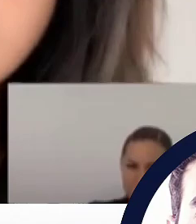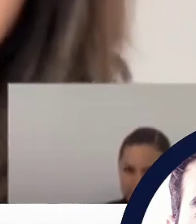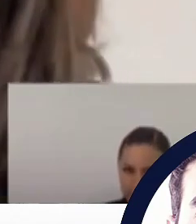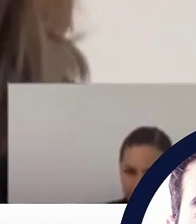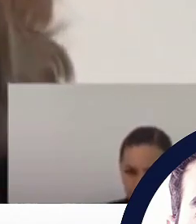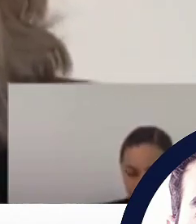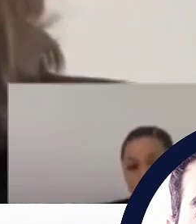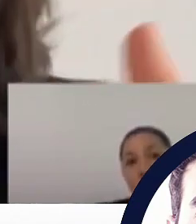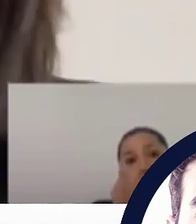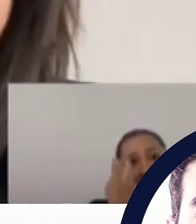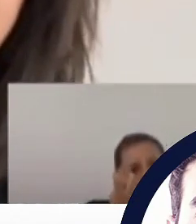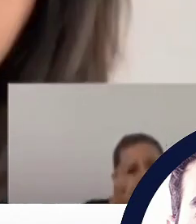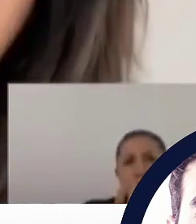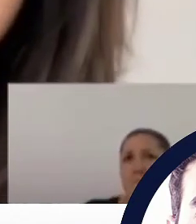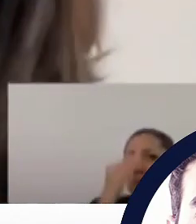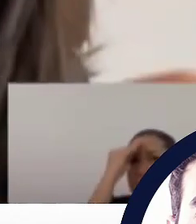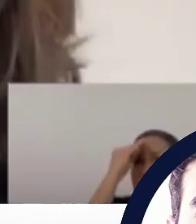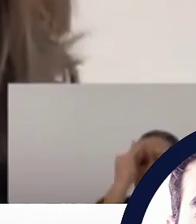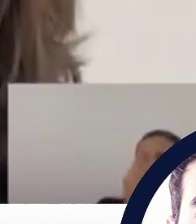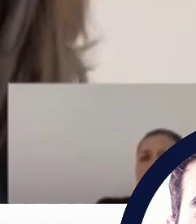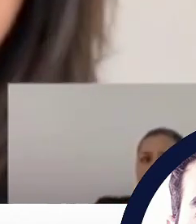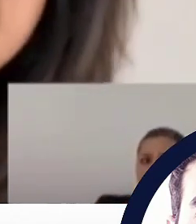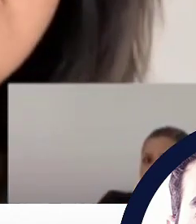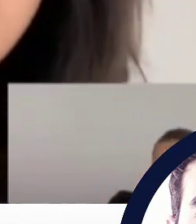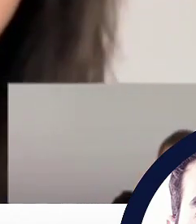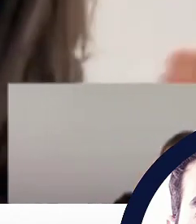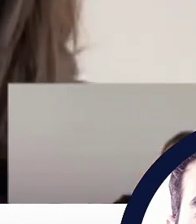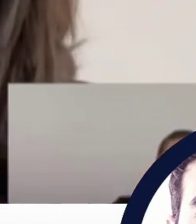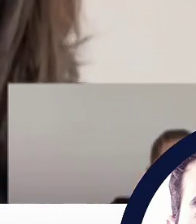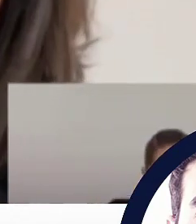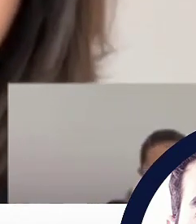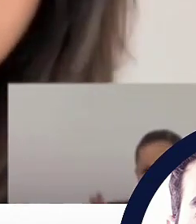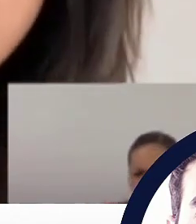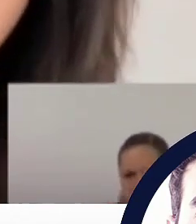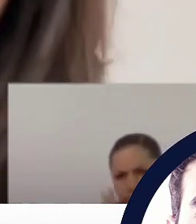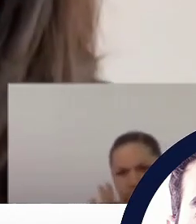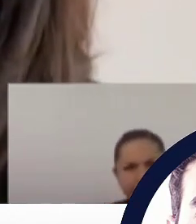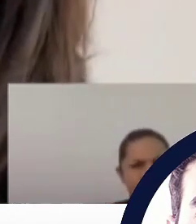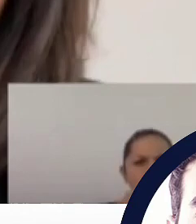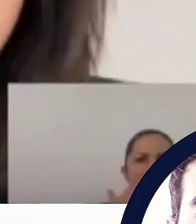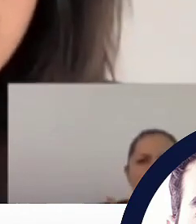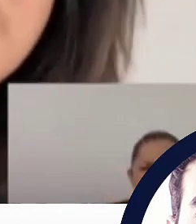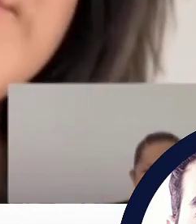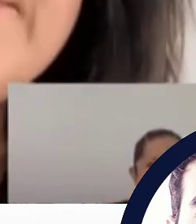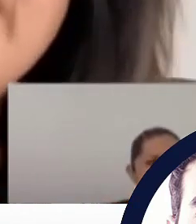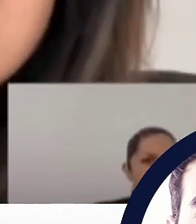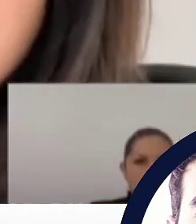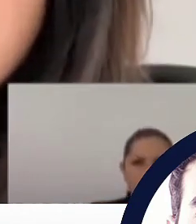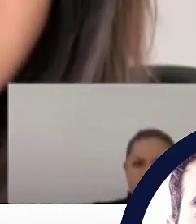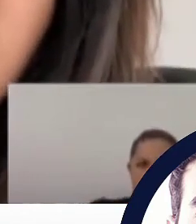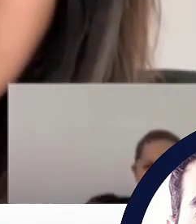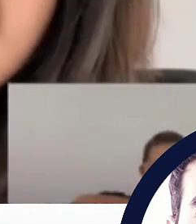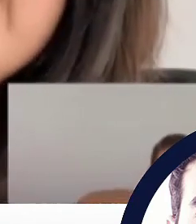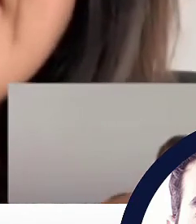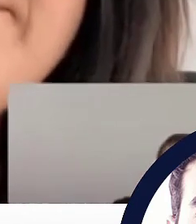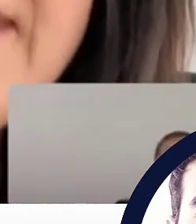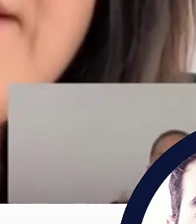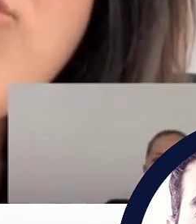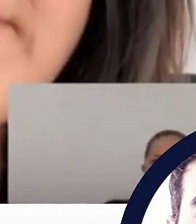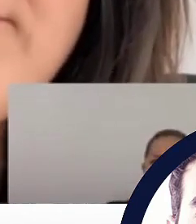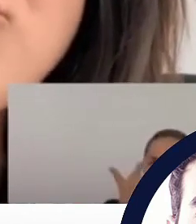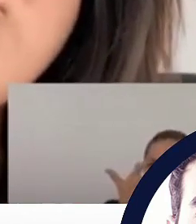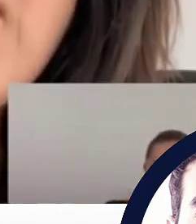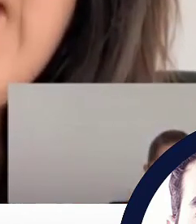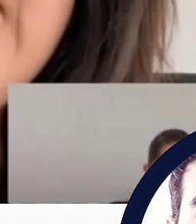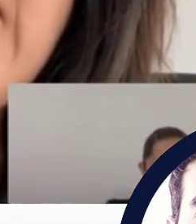medalla. Tiene algunas fortalezas, pero pues no está en el top tres y eso es lo que queremos ir resaltando, ¿no?